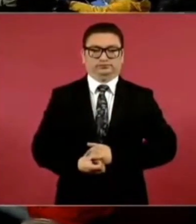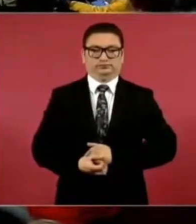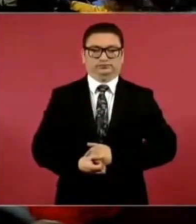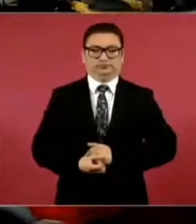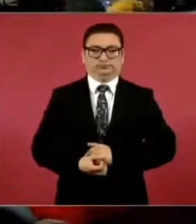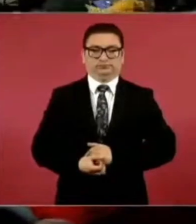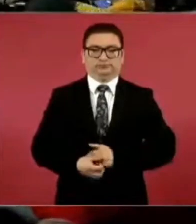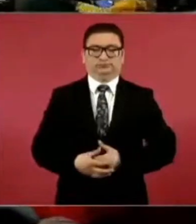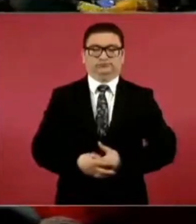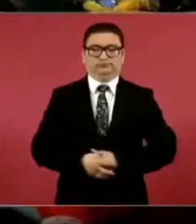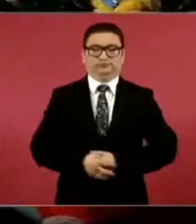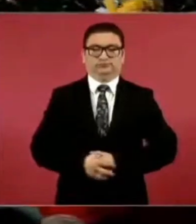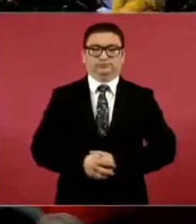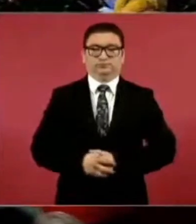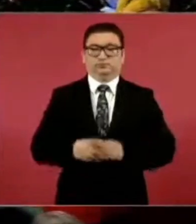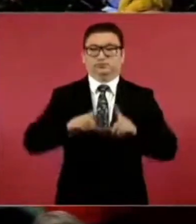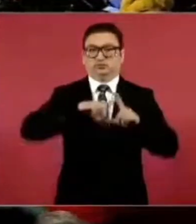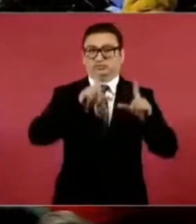es todo el país,